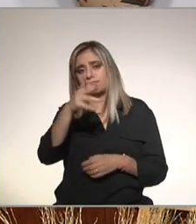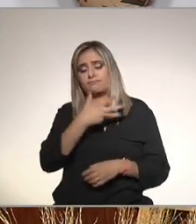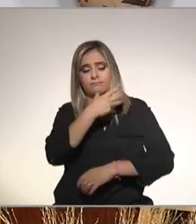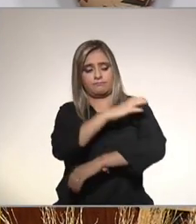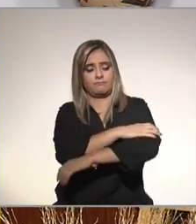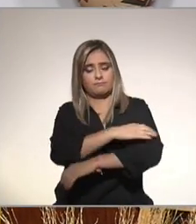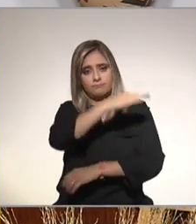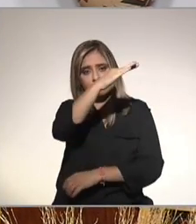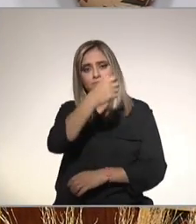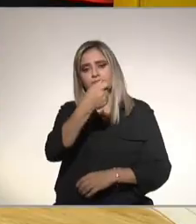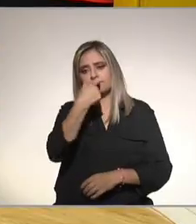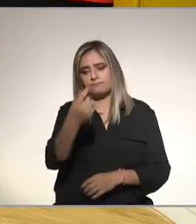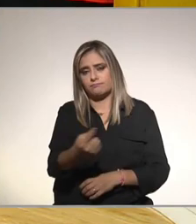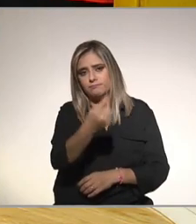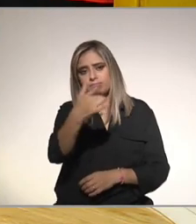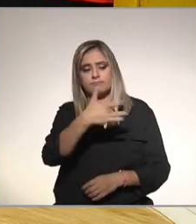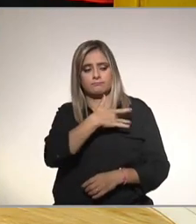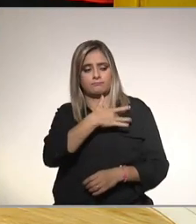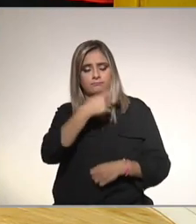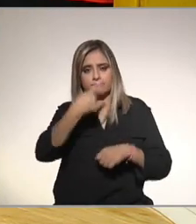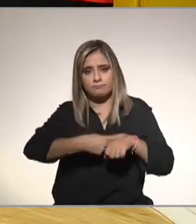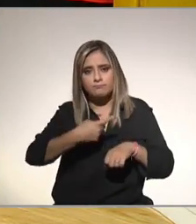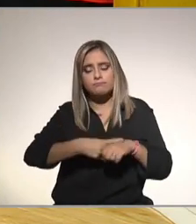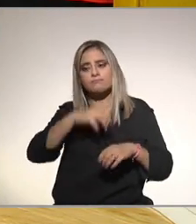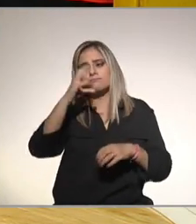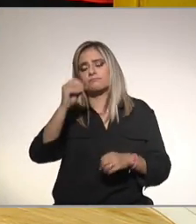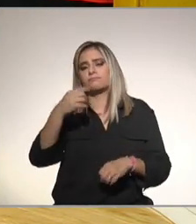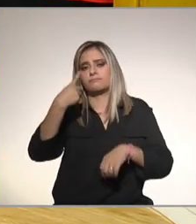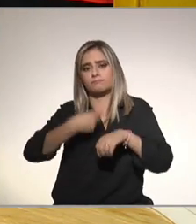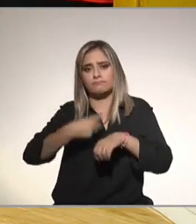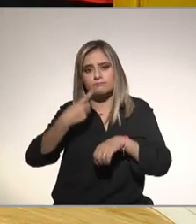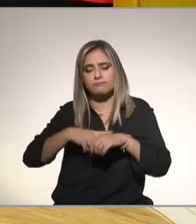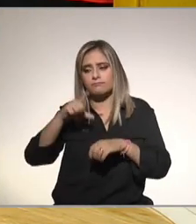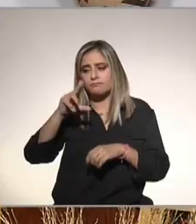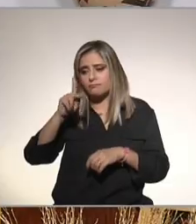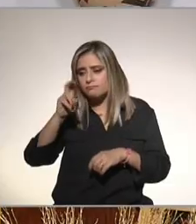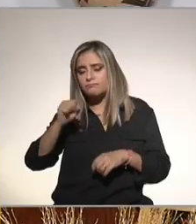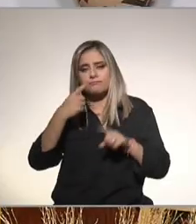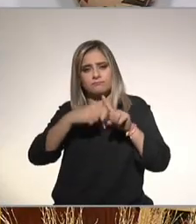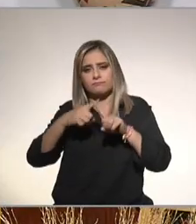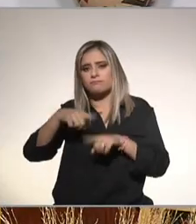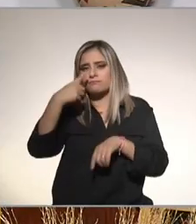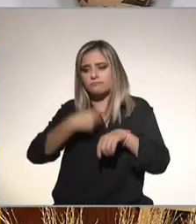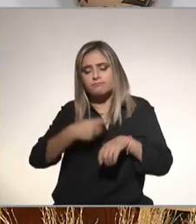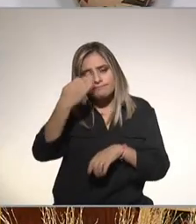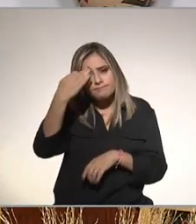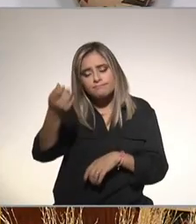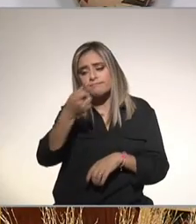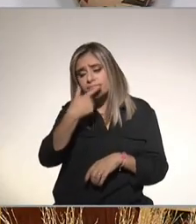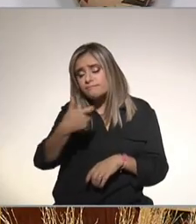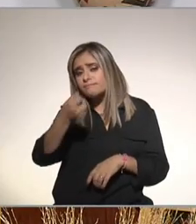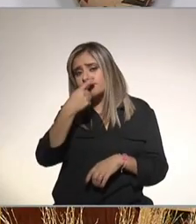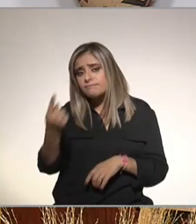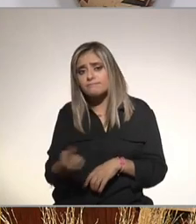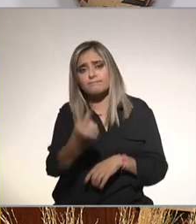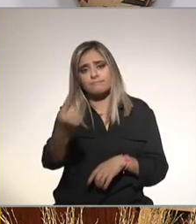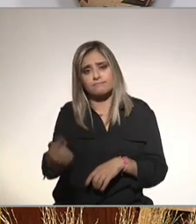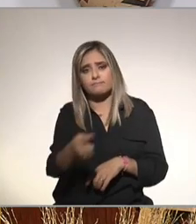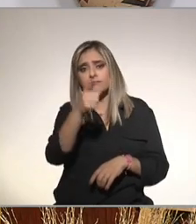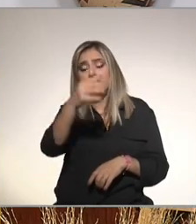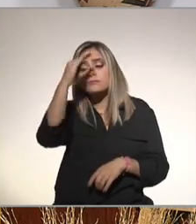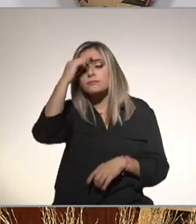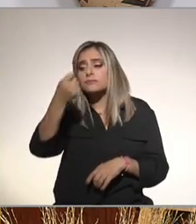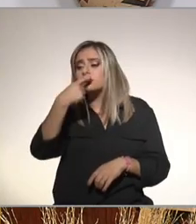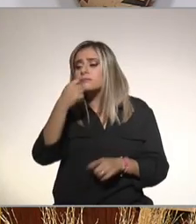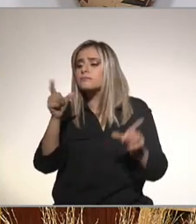hipertensión si tú tienes insuficiencia cardíaca si tú tienes enfermedad de cronocusi esto es a largo tiempo esto es bien importante que lo sepan no es como un